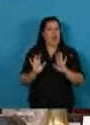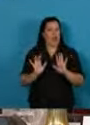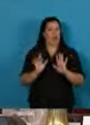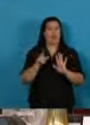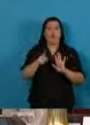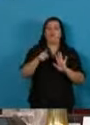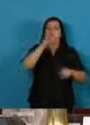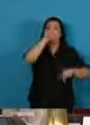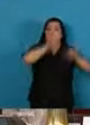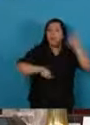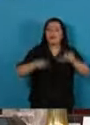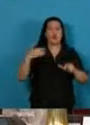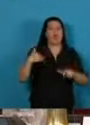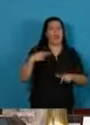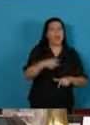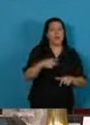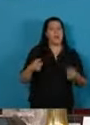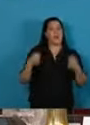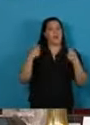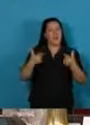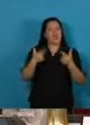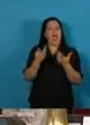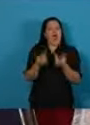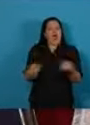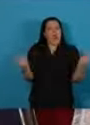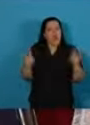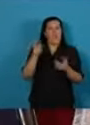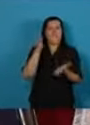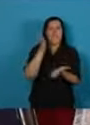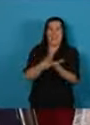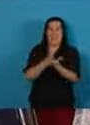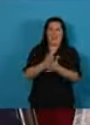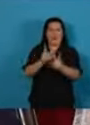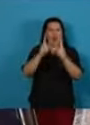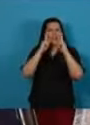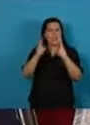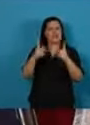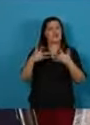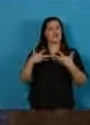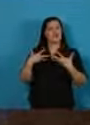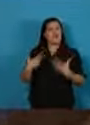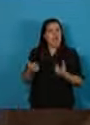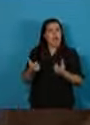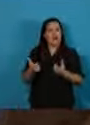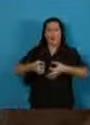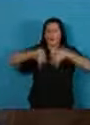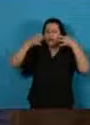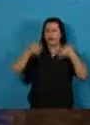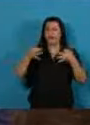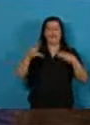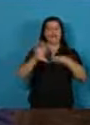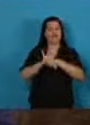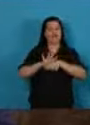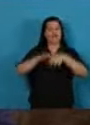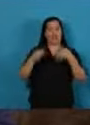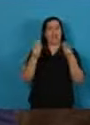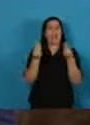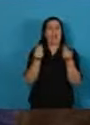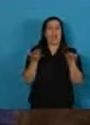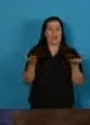van a volver a tener derecho a una atención de salud oportuna y de calidad.